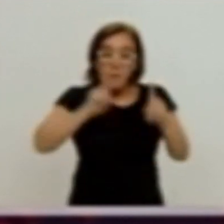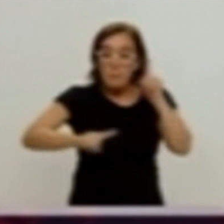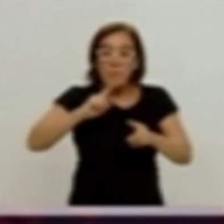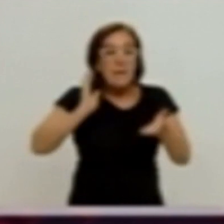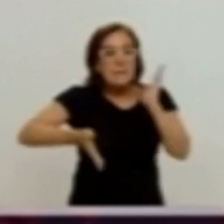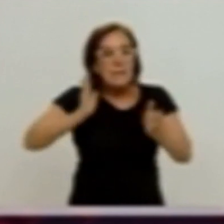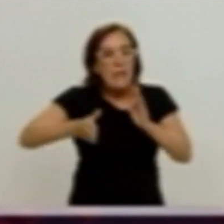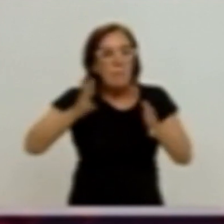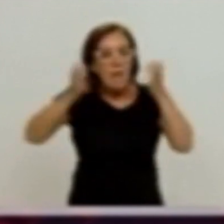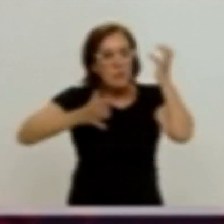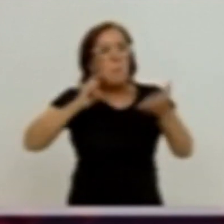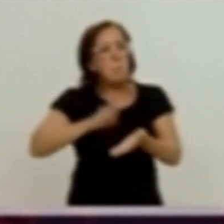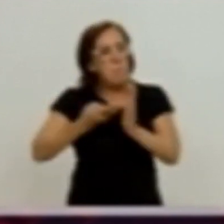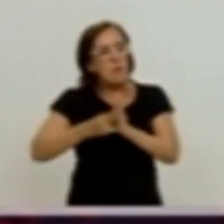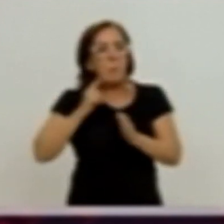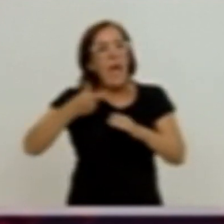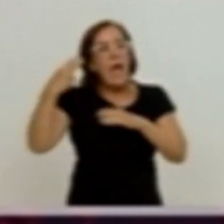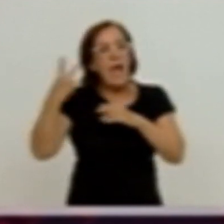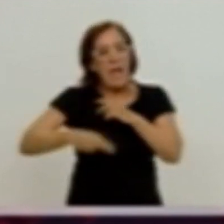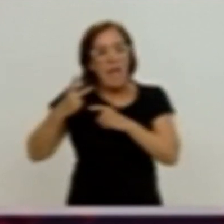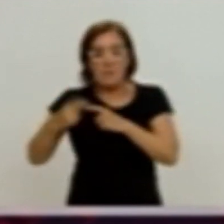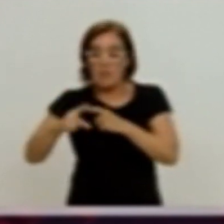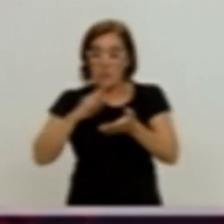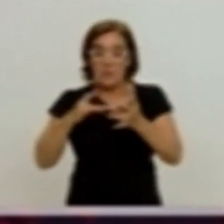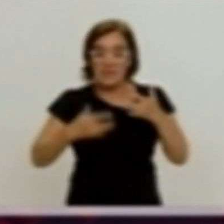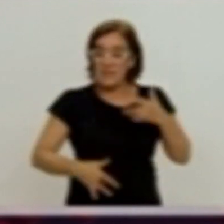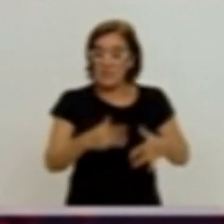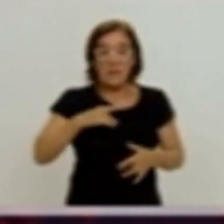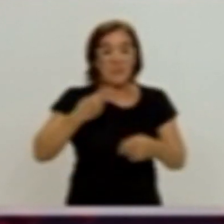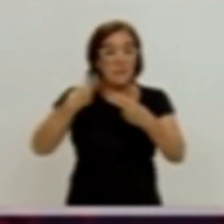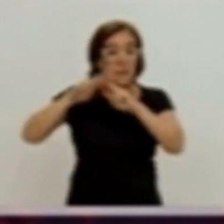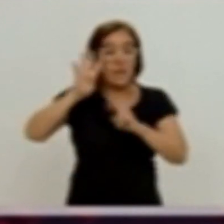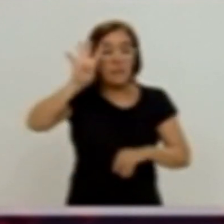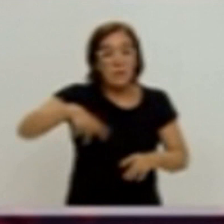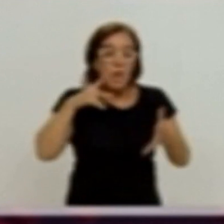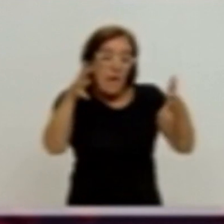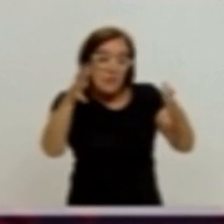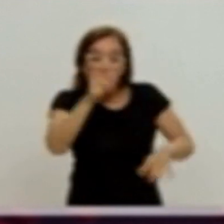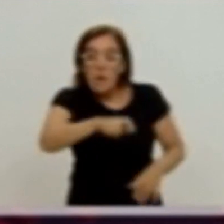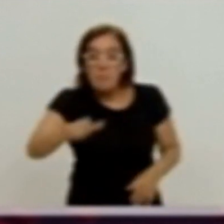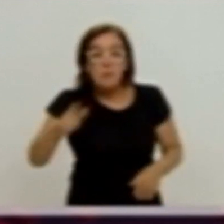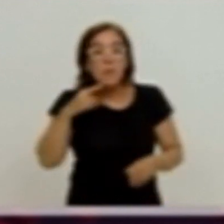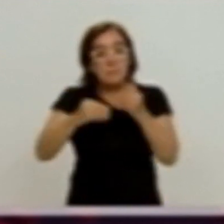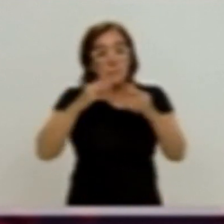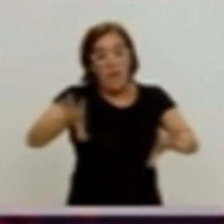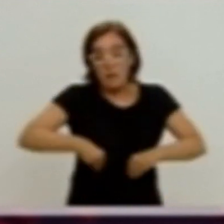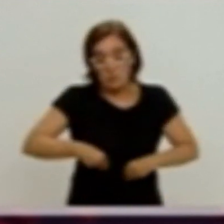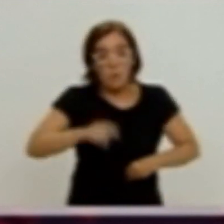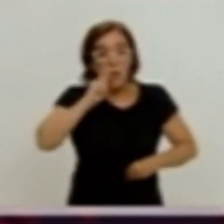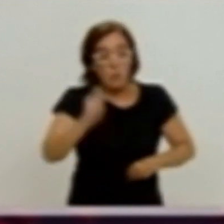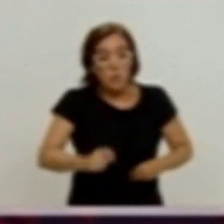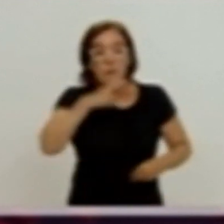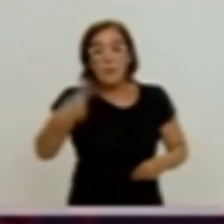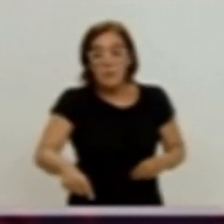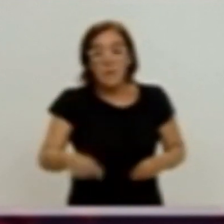animales habían sido un método para paliar algunos síntomas. La Generalitat de Cataluña asesorará a las personas que se planteen adoptar en Ucrania o